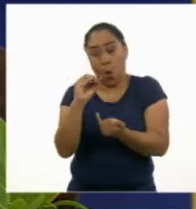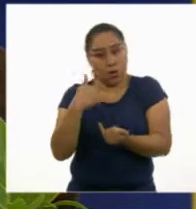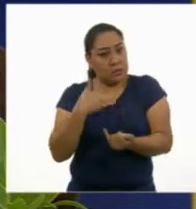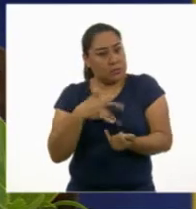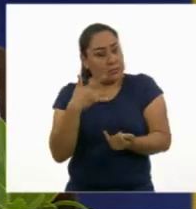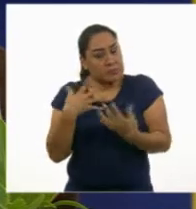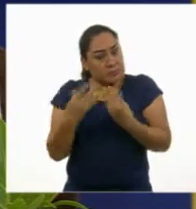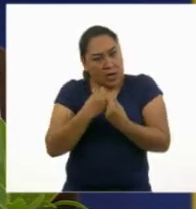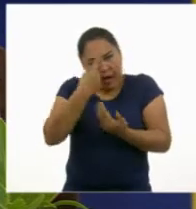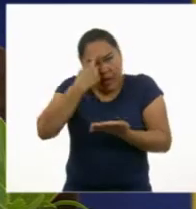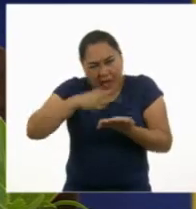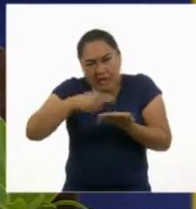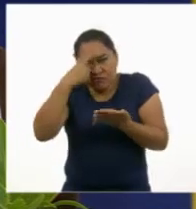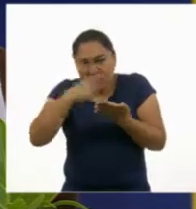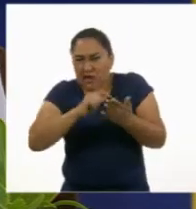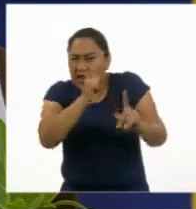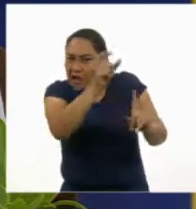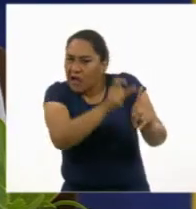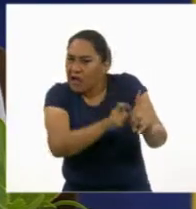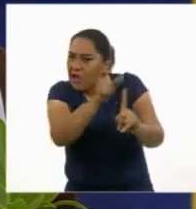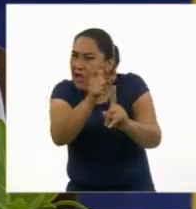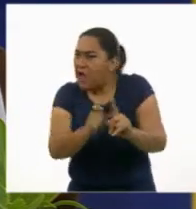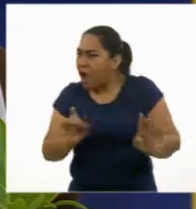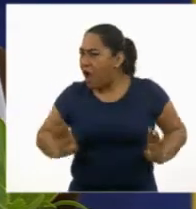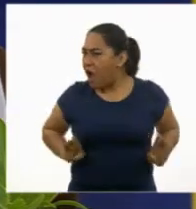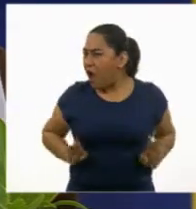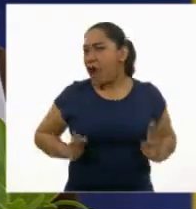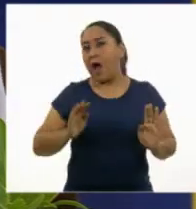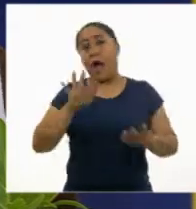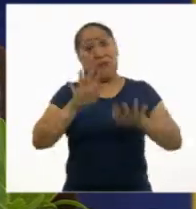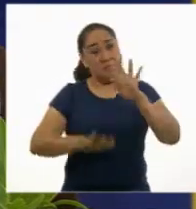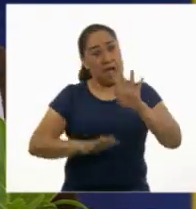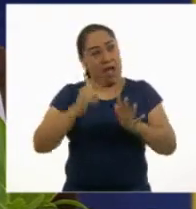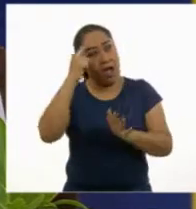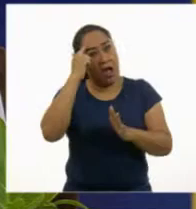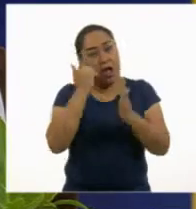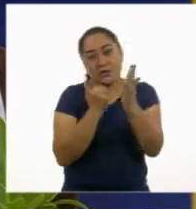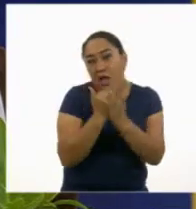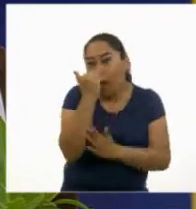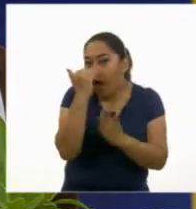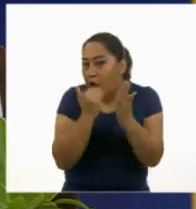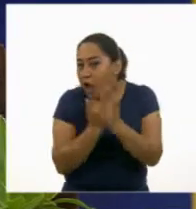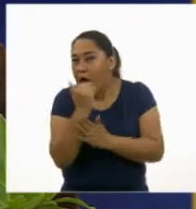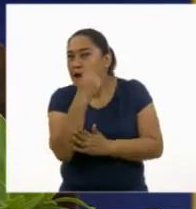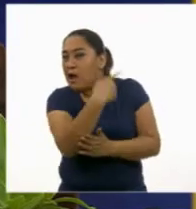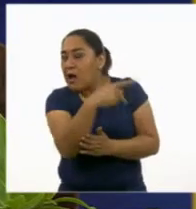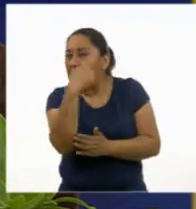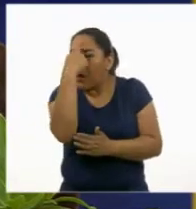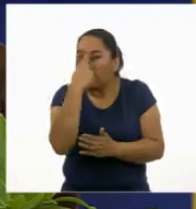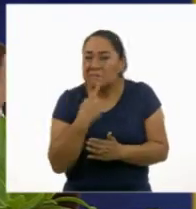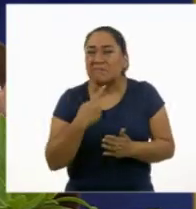características de una persona, exagerando los rasgos porque parece que